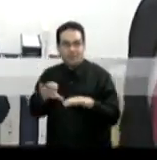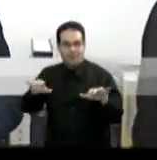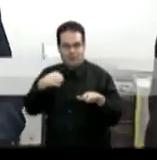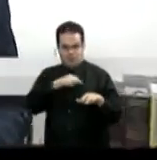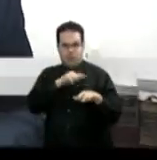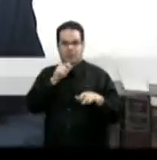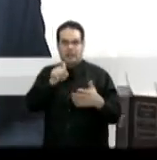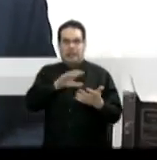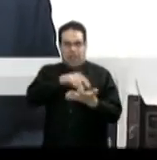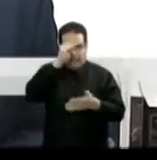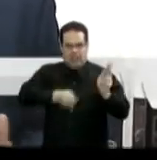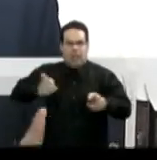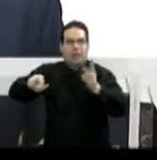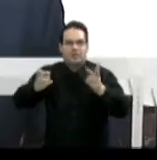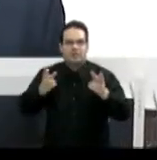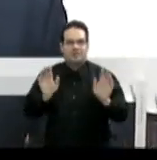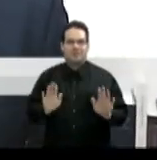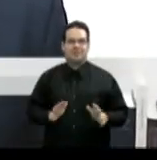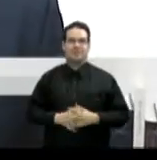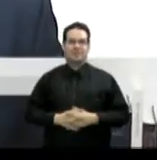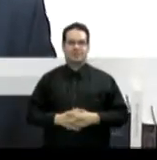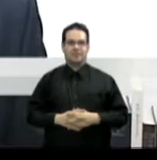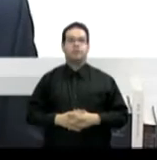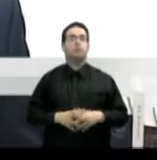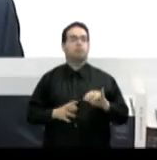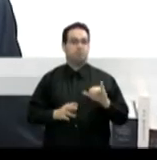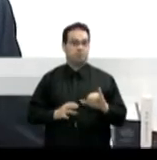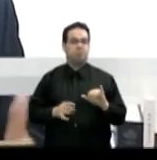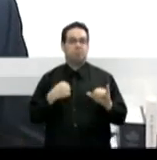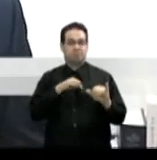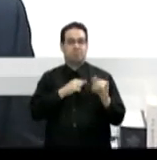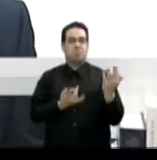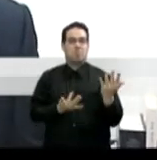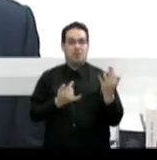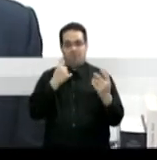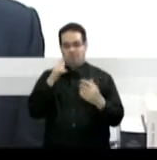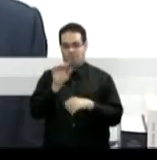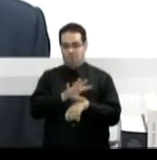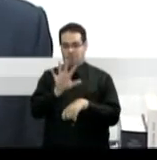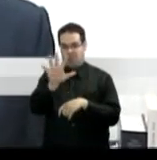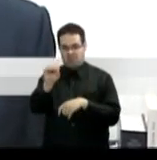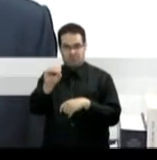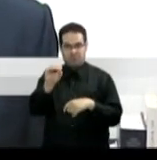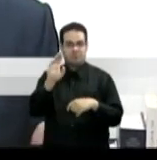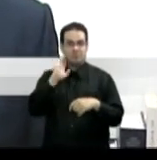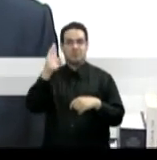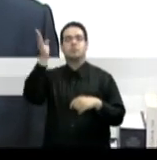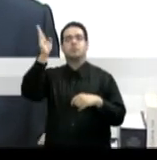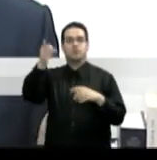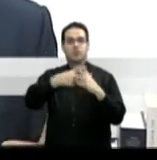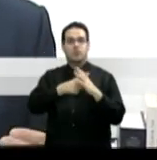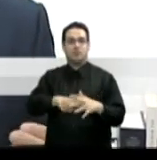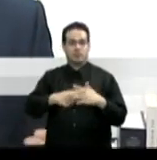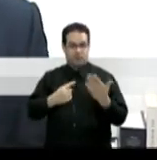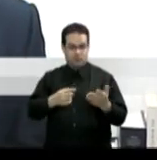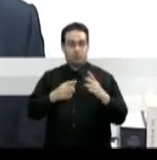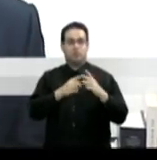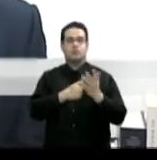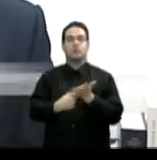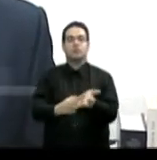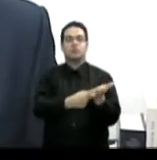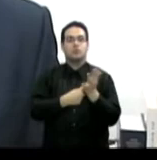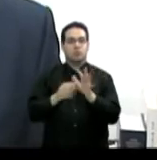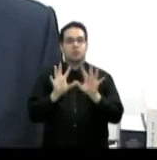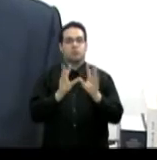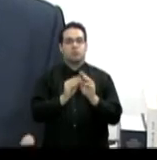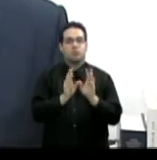noticias 24 7 habrá que esperar el mensaje del gobernador y luego el proceso de vistas públicas en donde se va a generar mucha mucha discusión